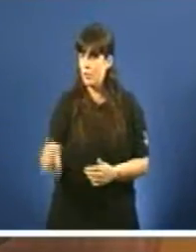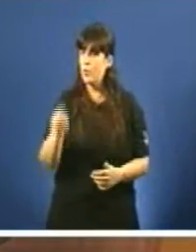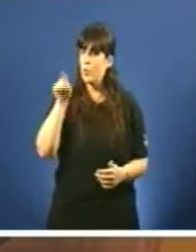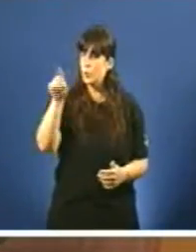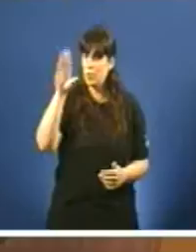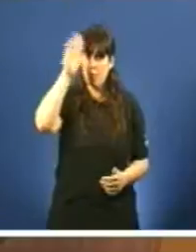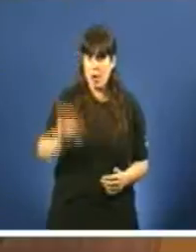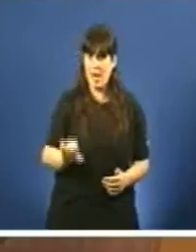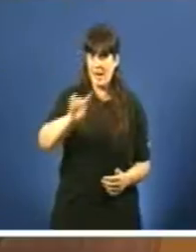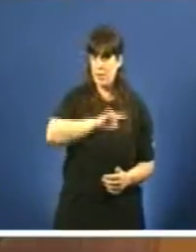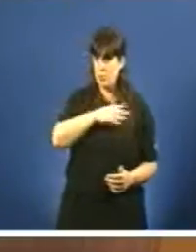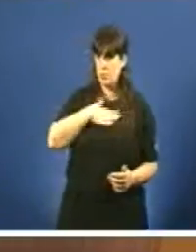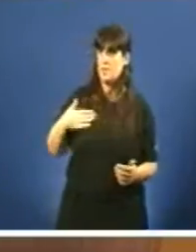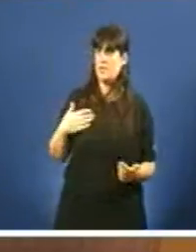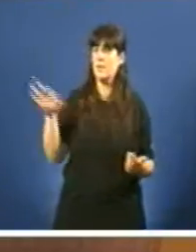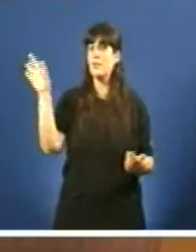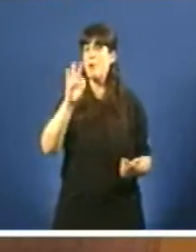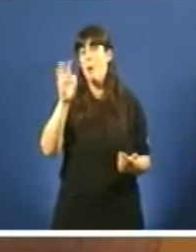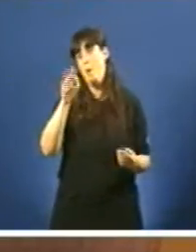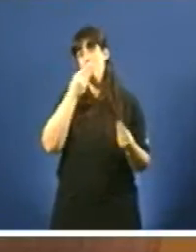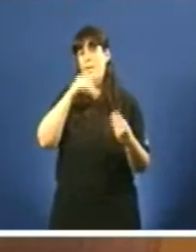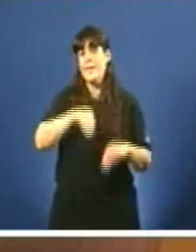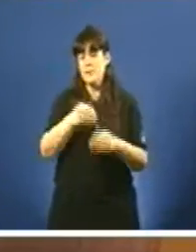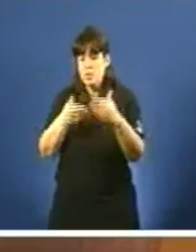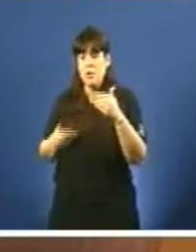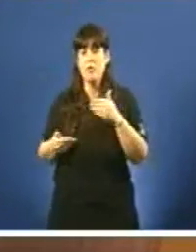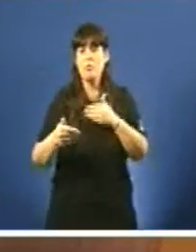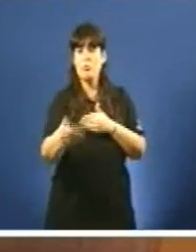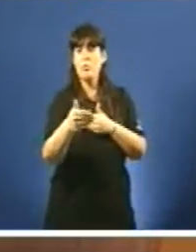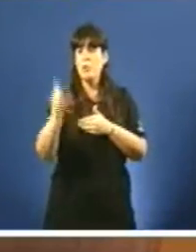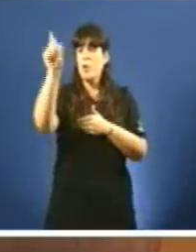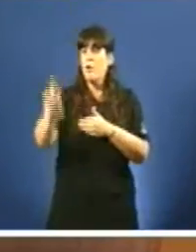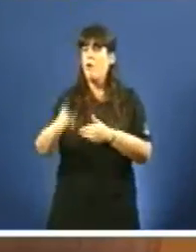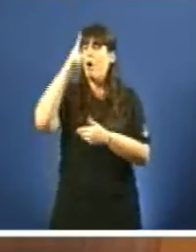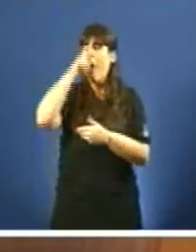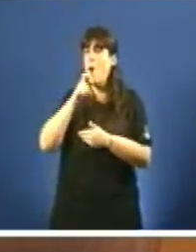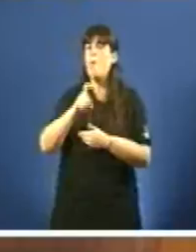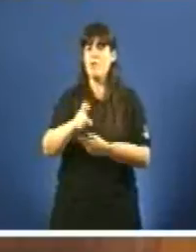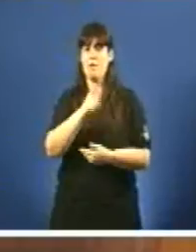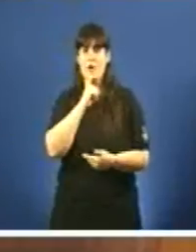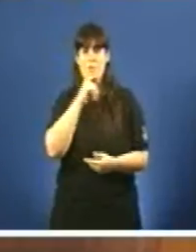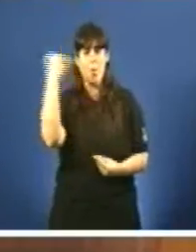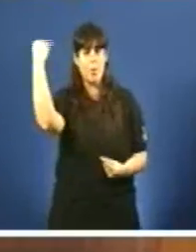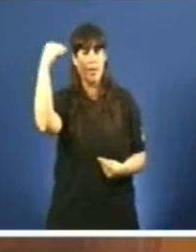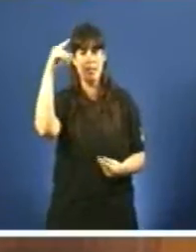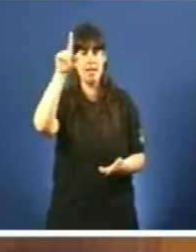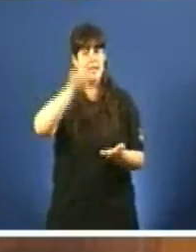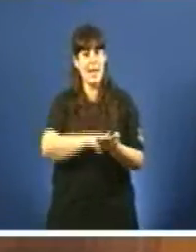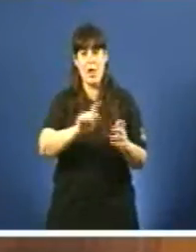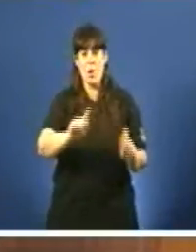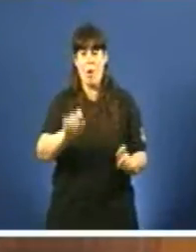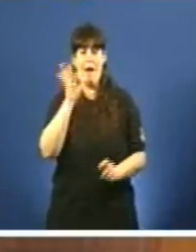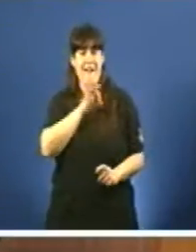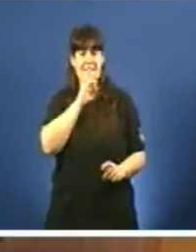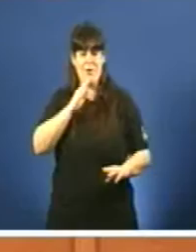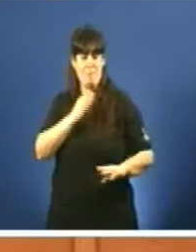historia como presidente que máis dan oficio a nosa maior obra colectiva como povo. Que máis dan oficio